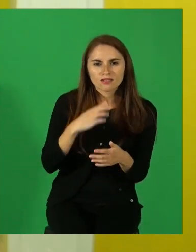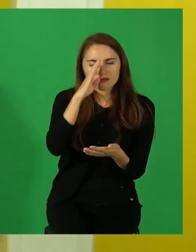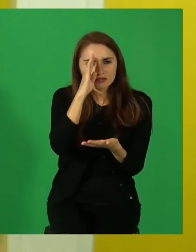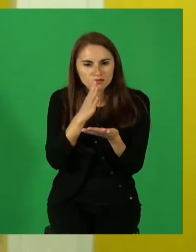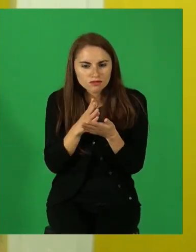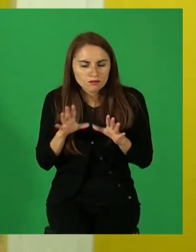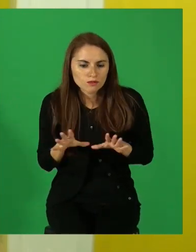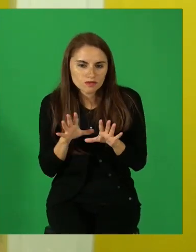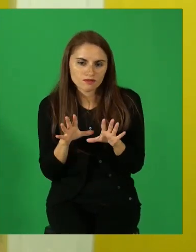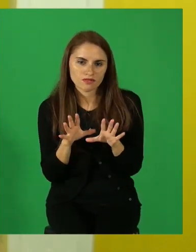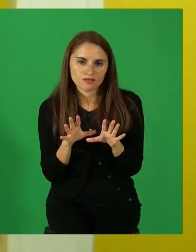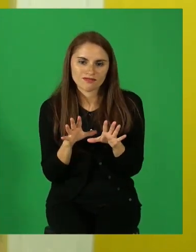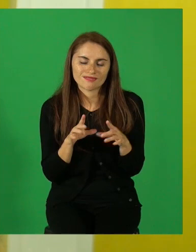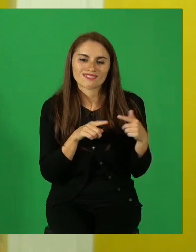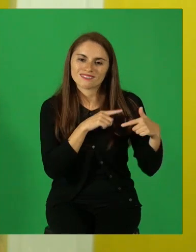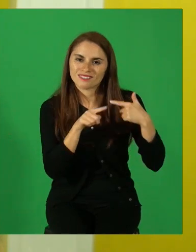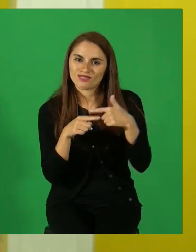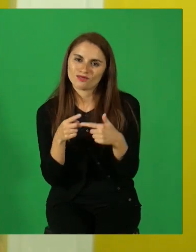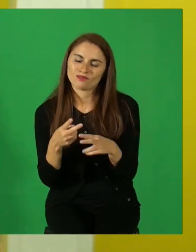motivaciones.